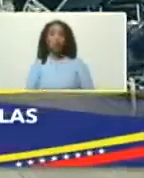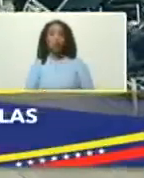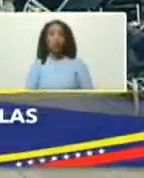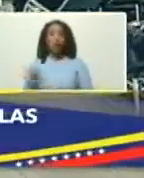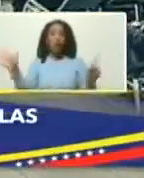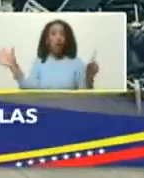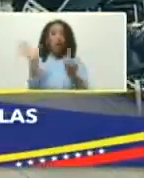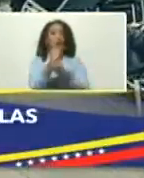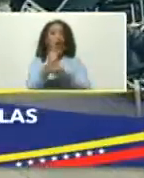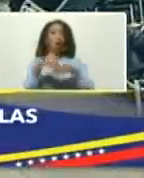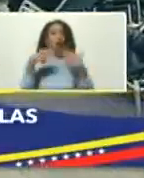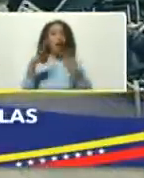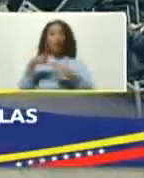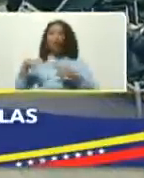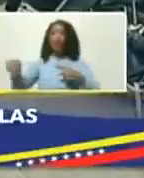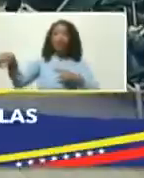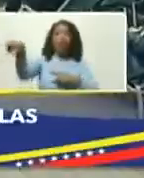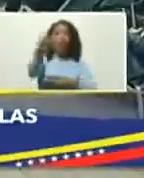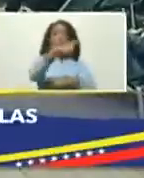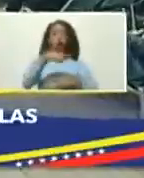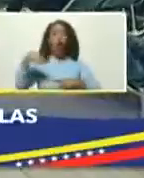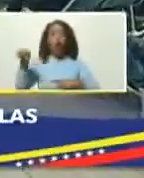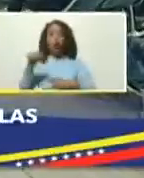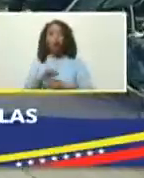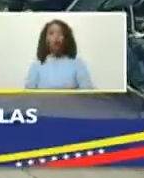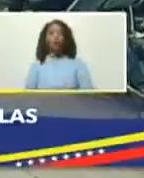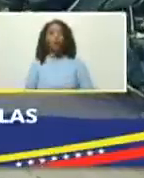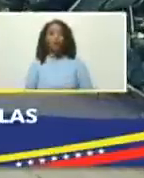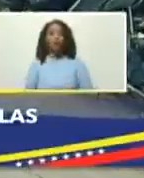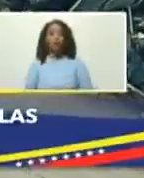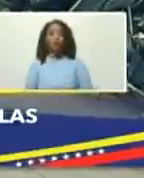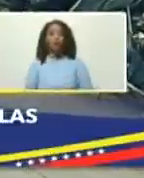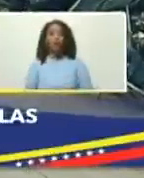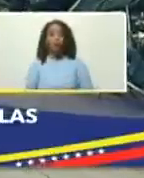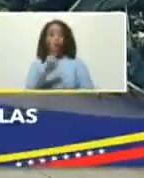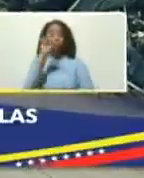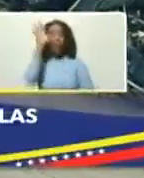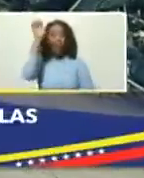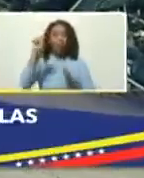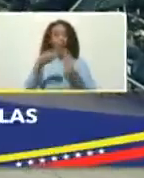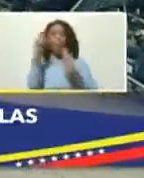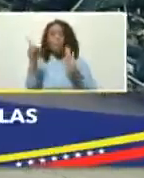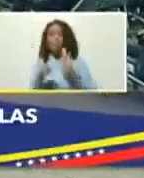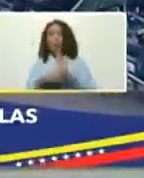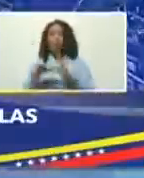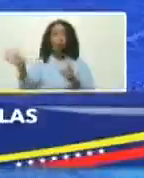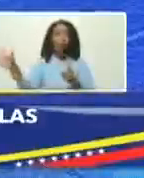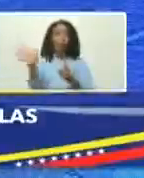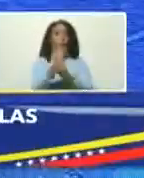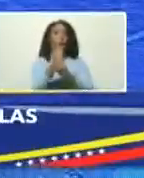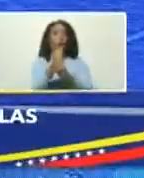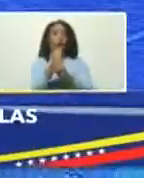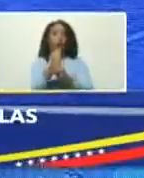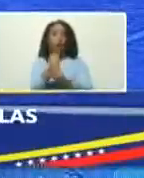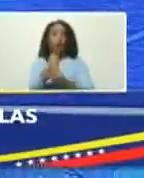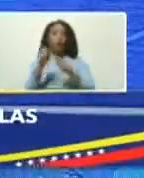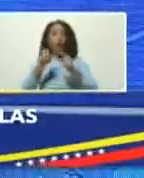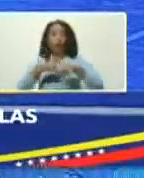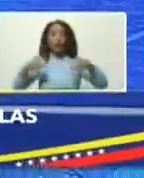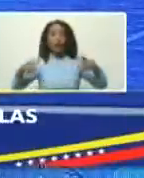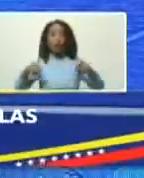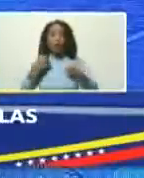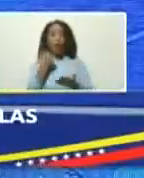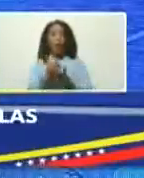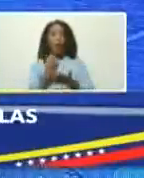logros son para todos y para todas son para un país entero los logros del crecimiento